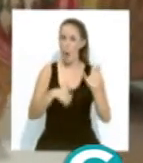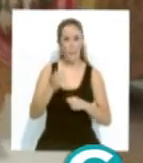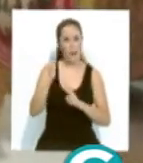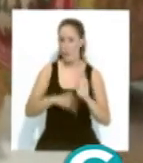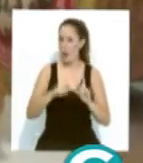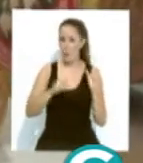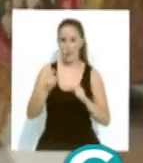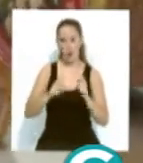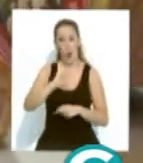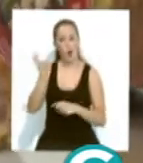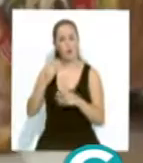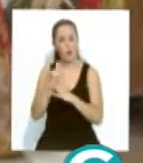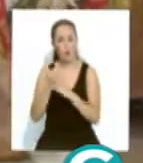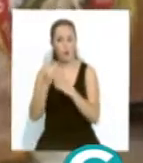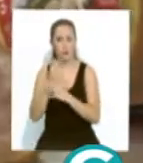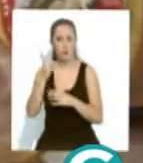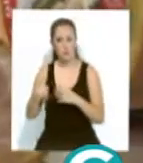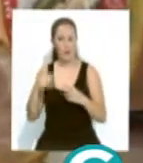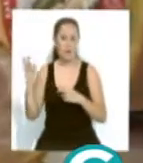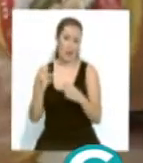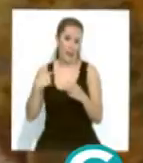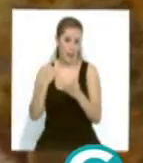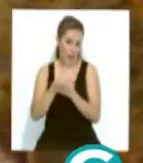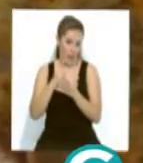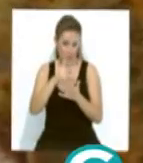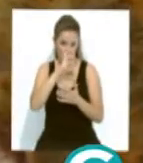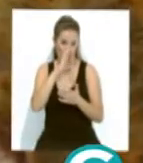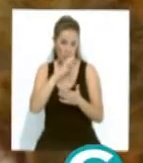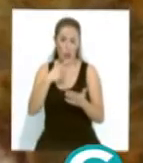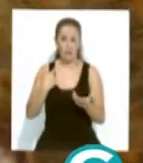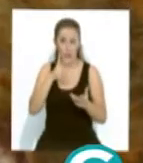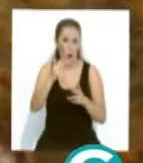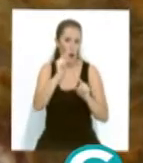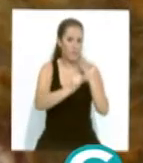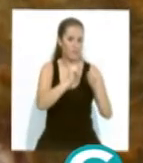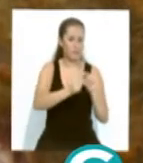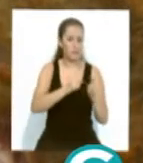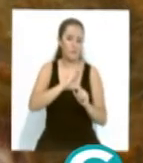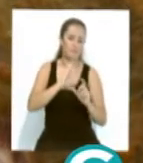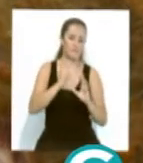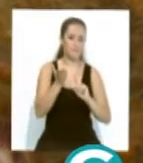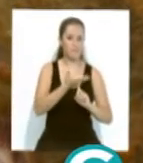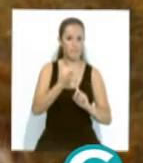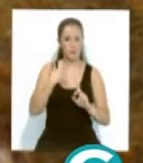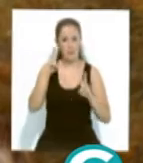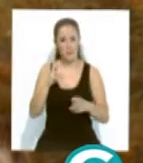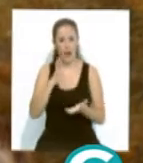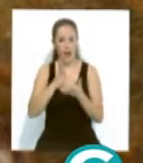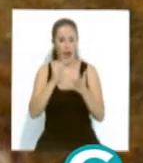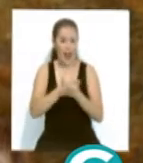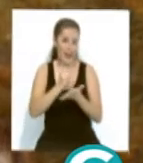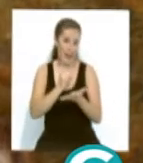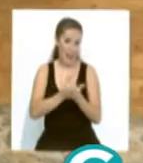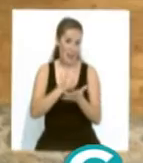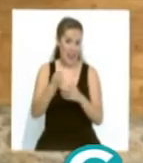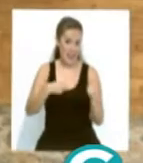mechada e incluso otros productos derivados del cerdo. El temor por una intoxicación afectado al sector de las carnicerías que ya empieza a